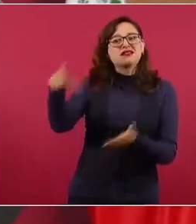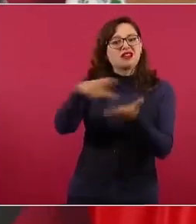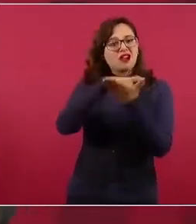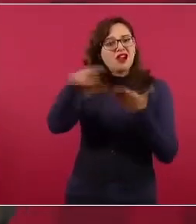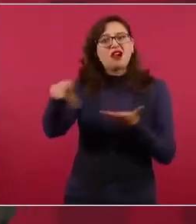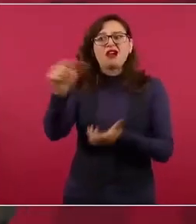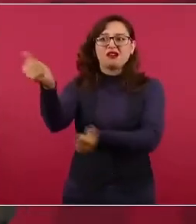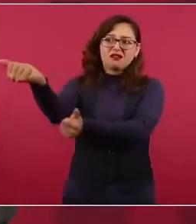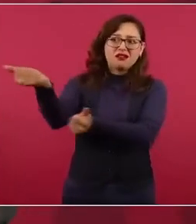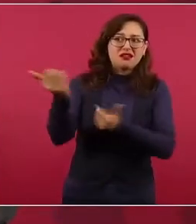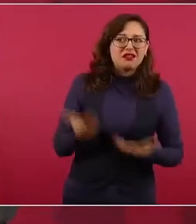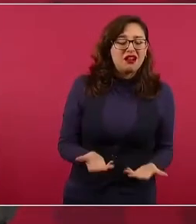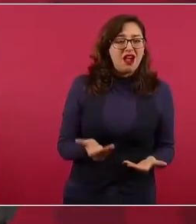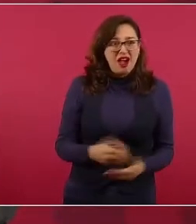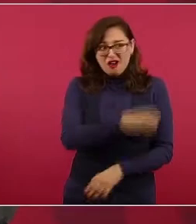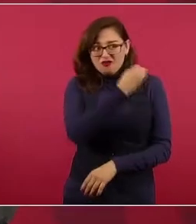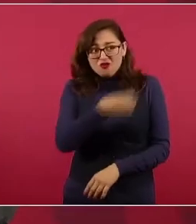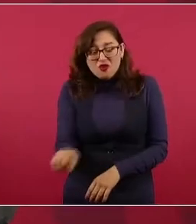tienen que comprar en América